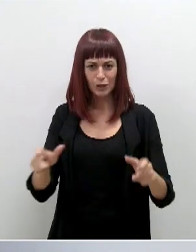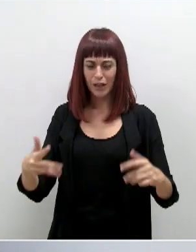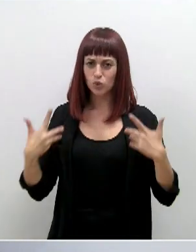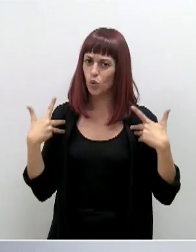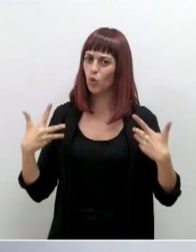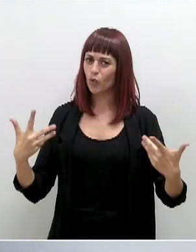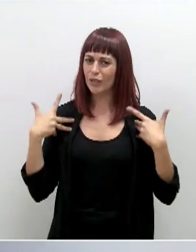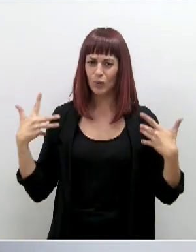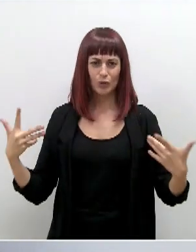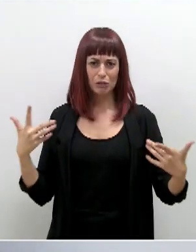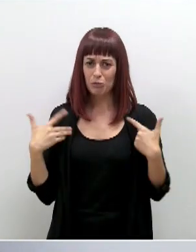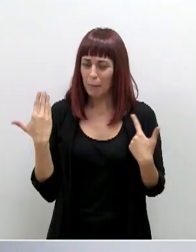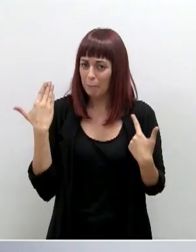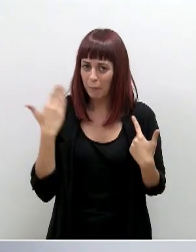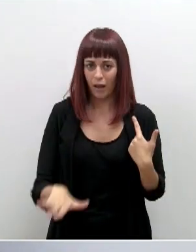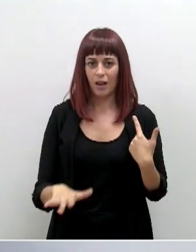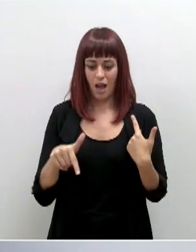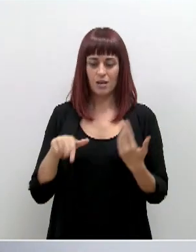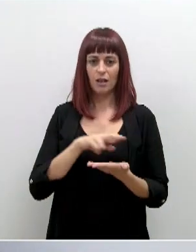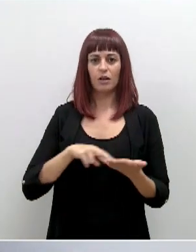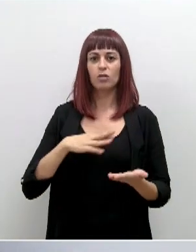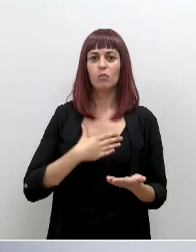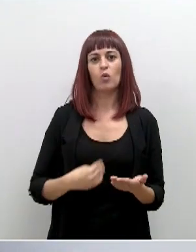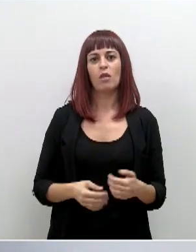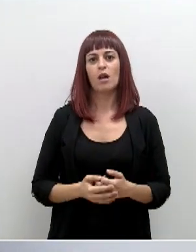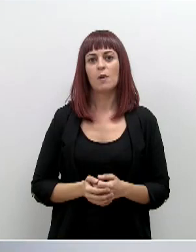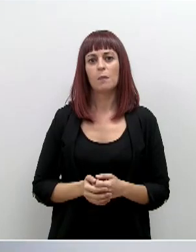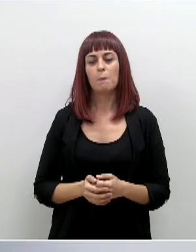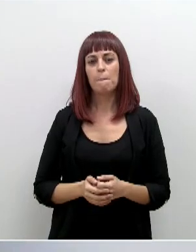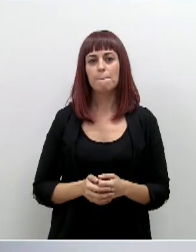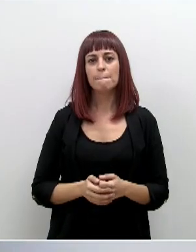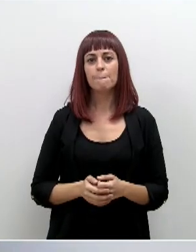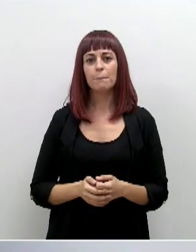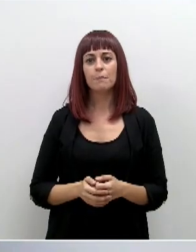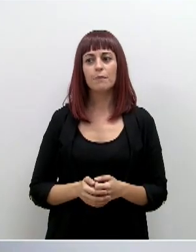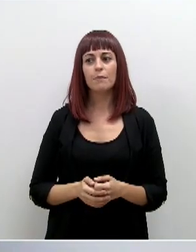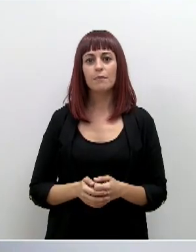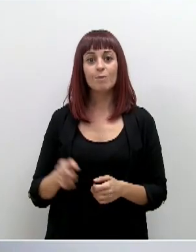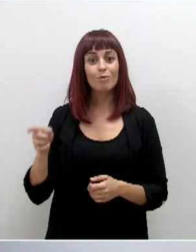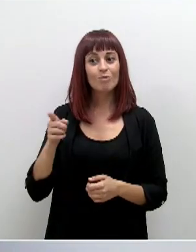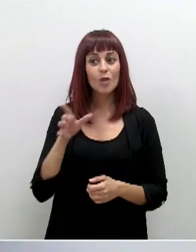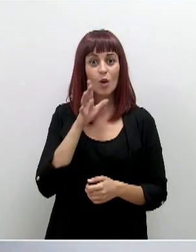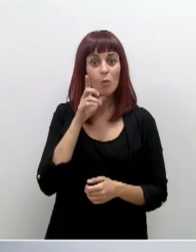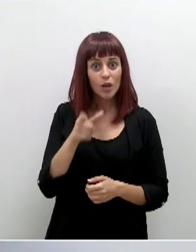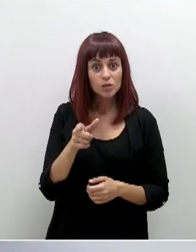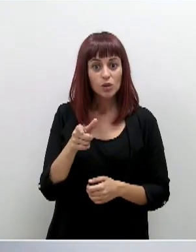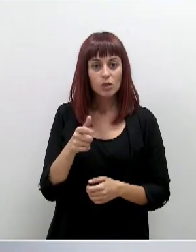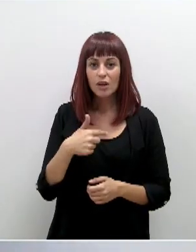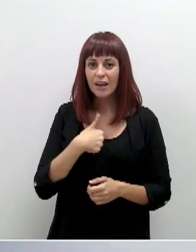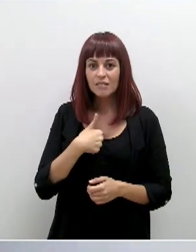sufriendo y que lo están pasando mal en la región de Murcia. Solo por eso sería